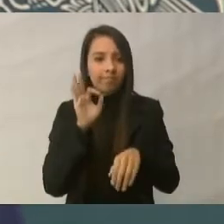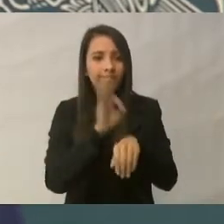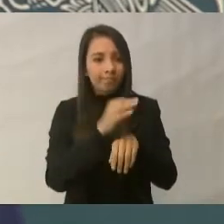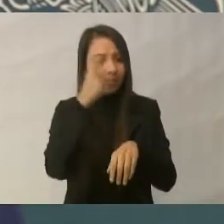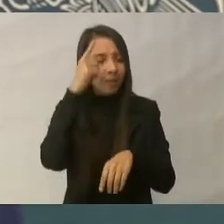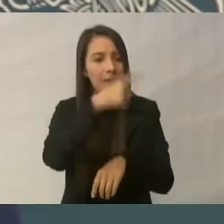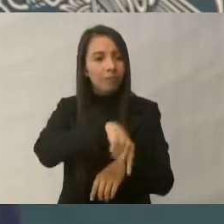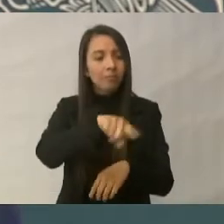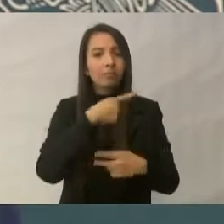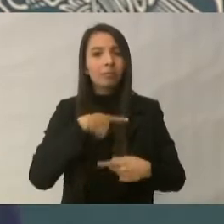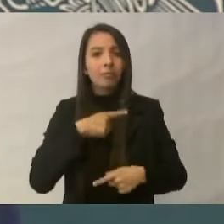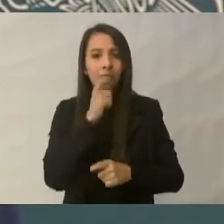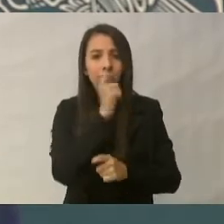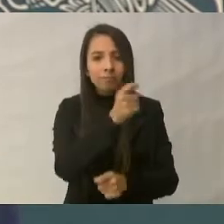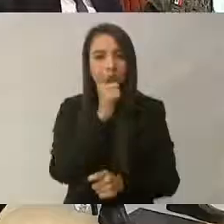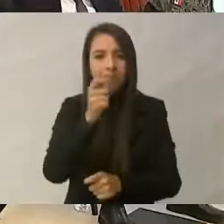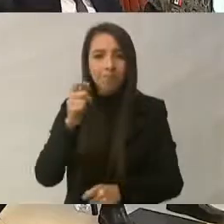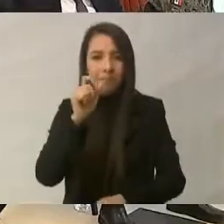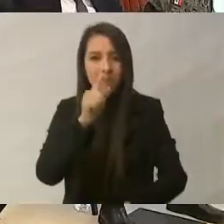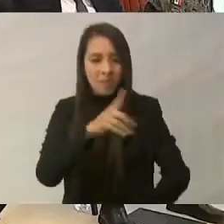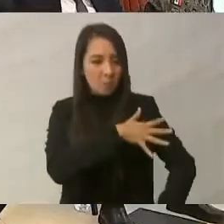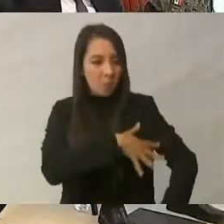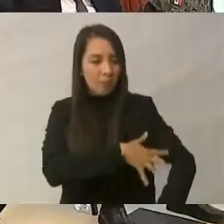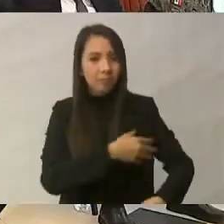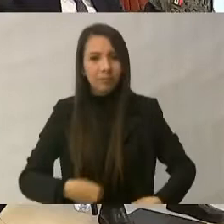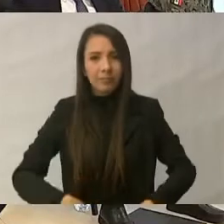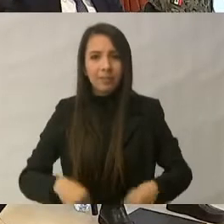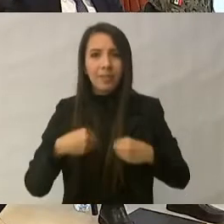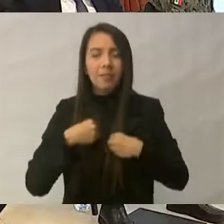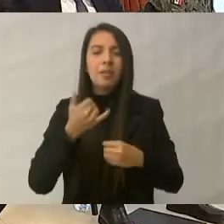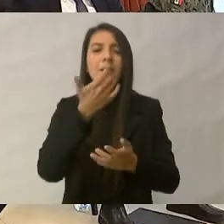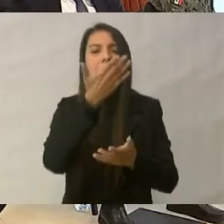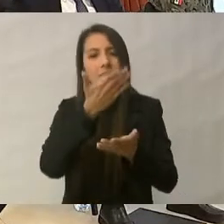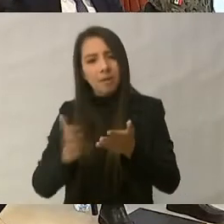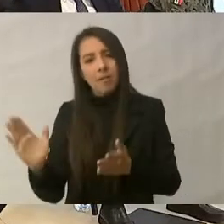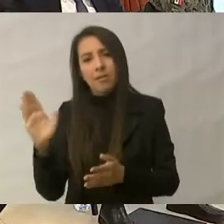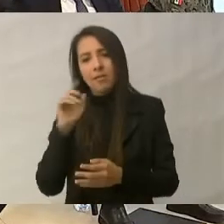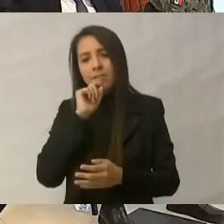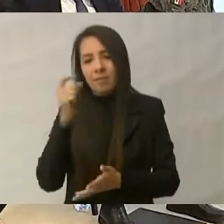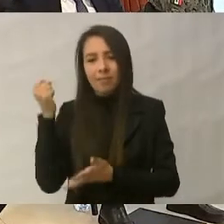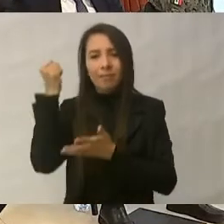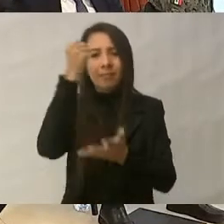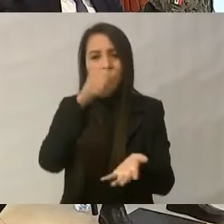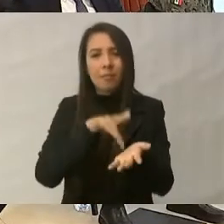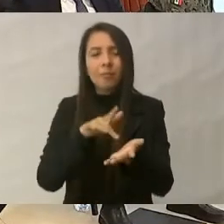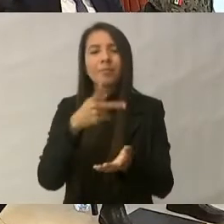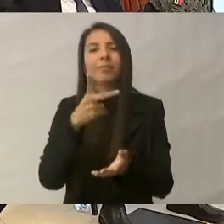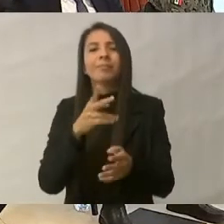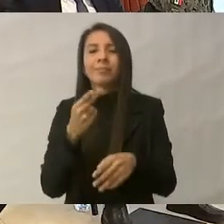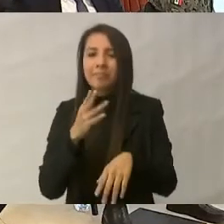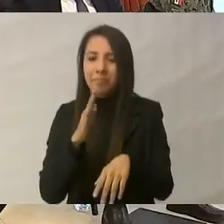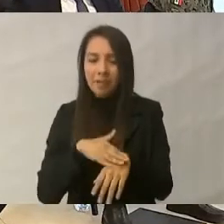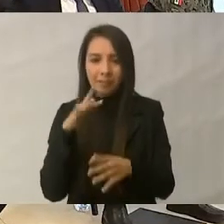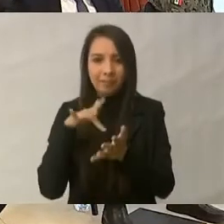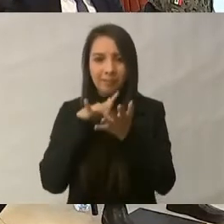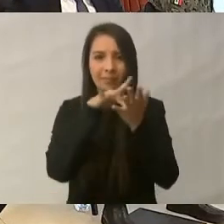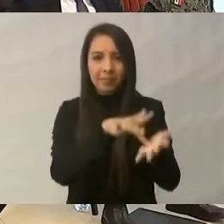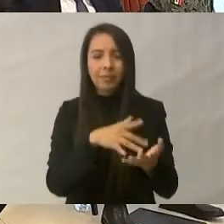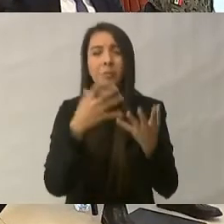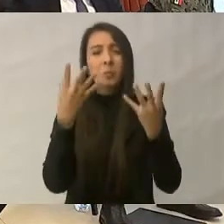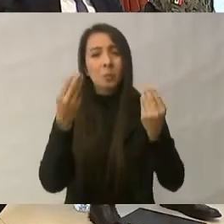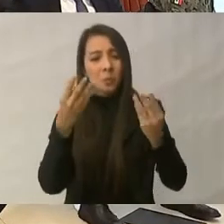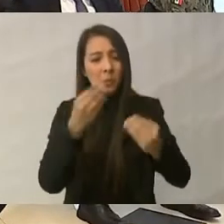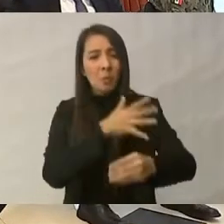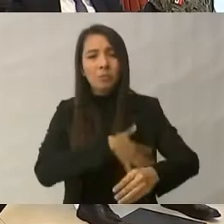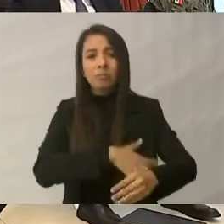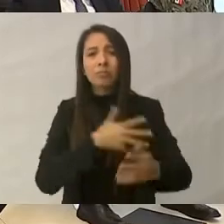pescadores de la zona, más allá de los apoyos gubernamentales que hemos estado implementando. Hay una gran vocación pescara en esta zona, hay muchas actividades